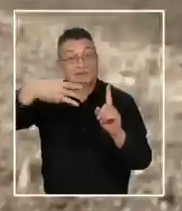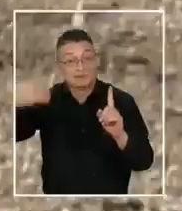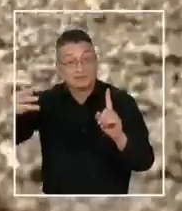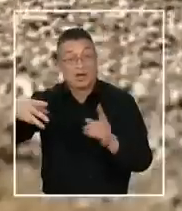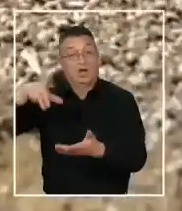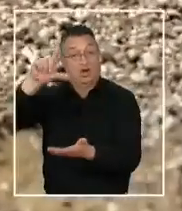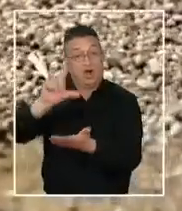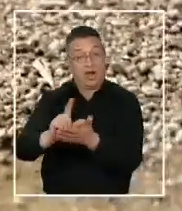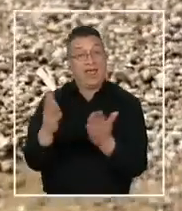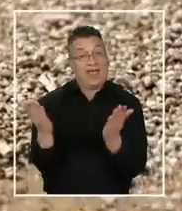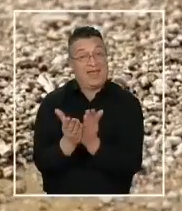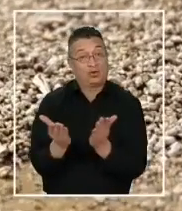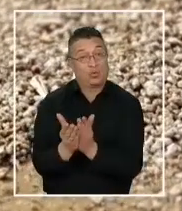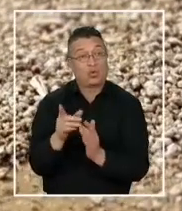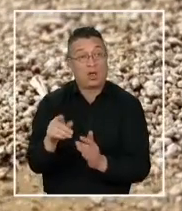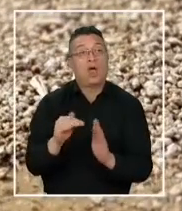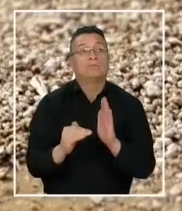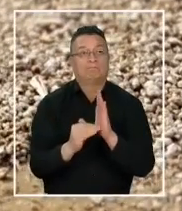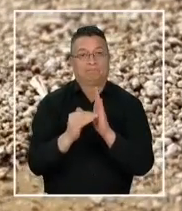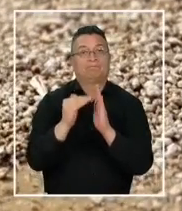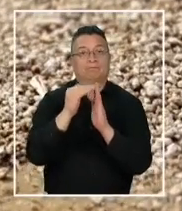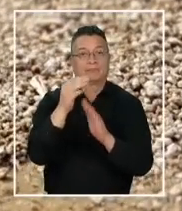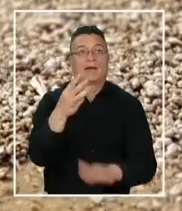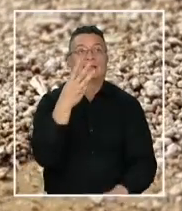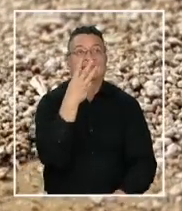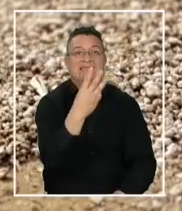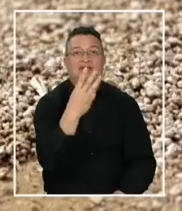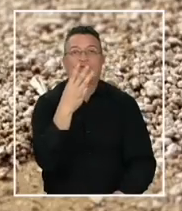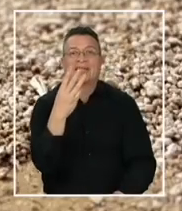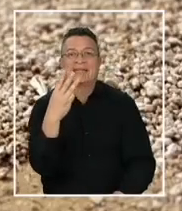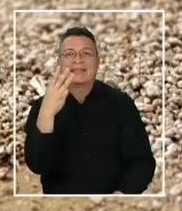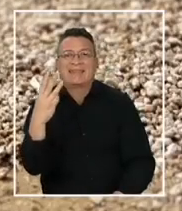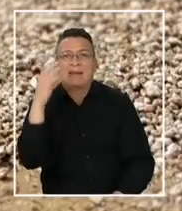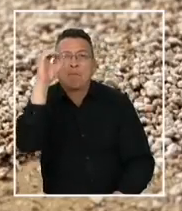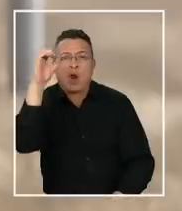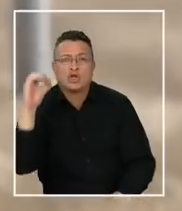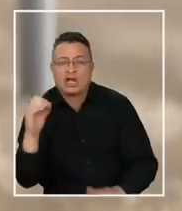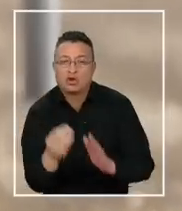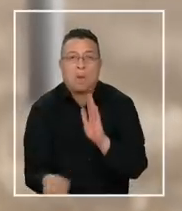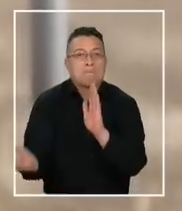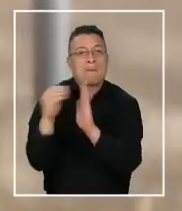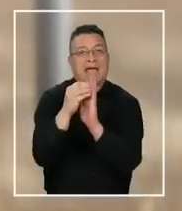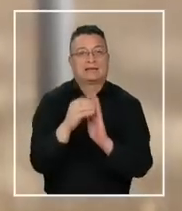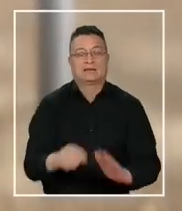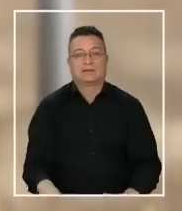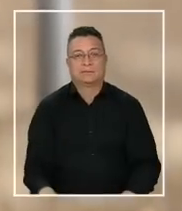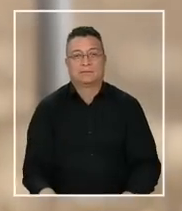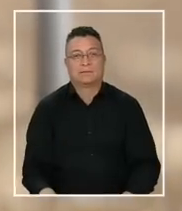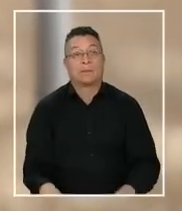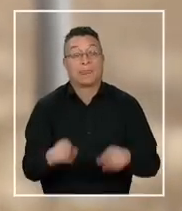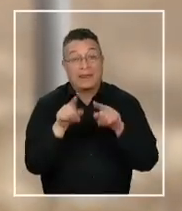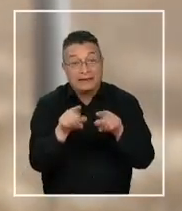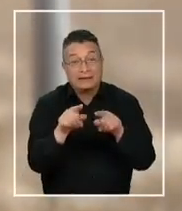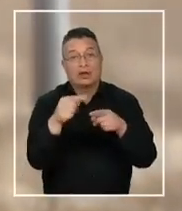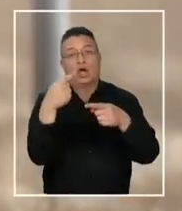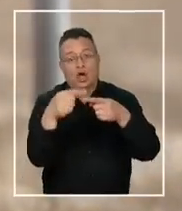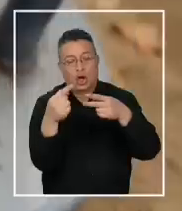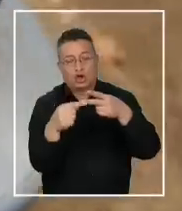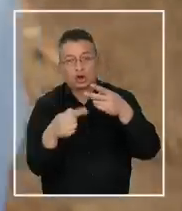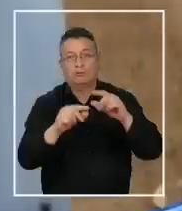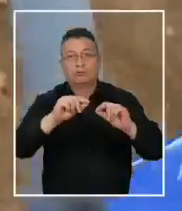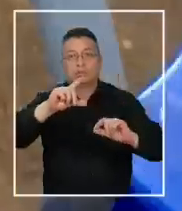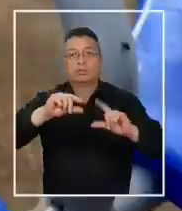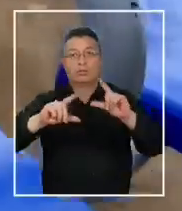establecimientos educacionales, aumentaron más de un 333%. Este y otros indicadores